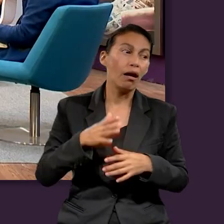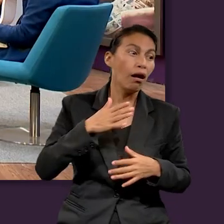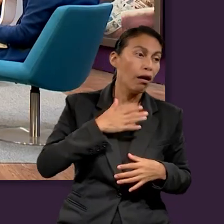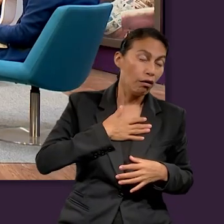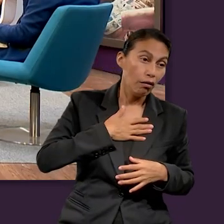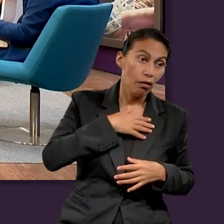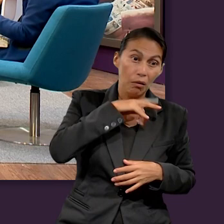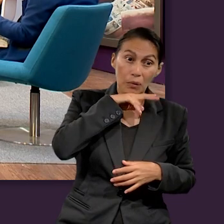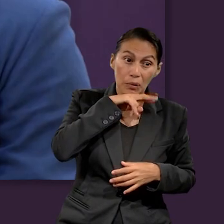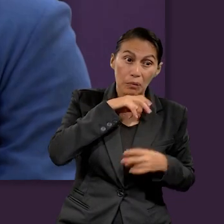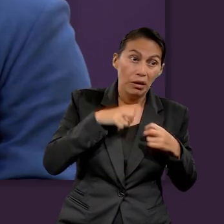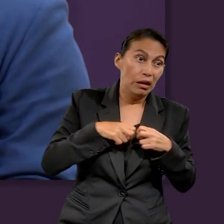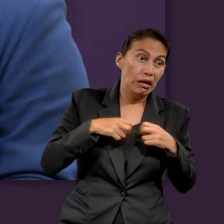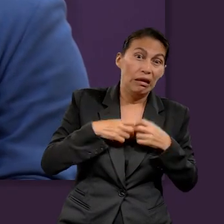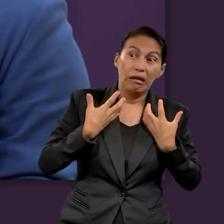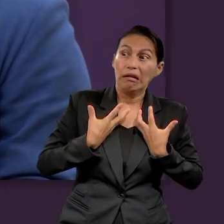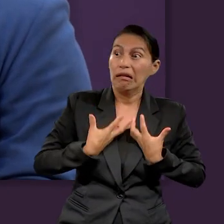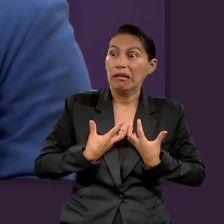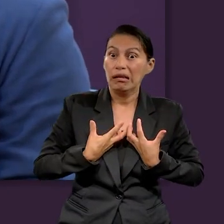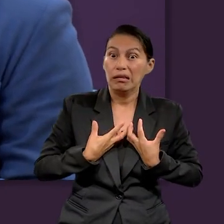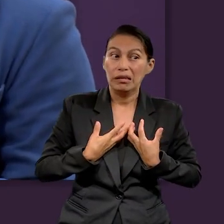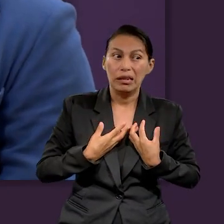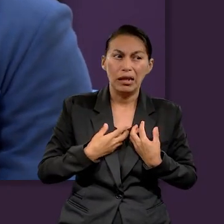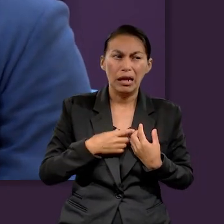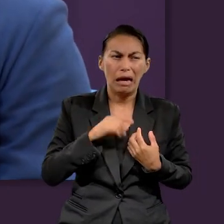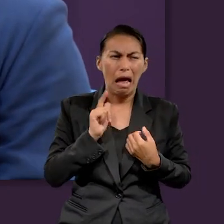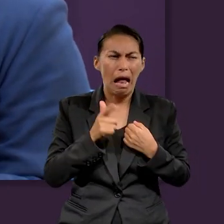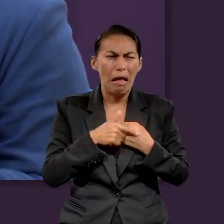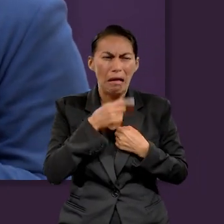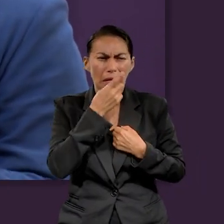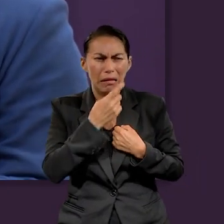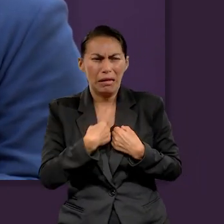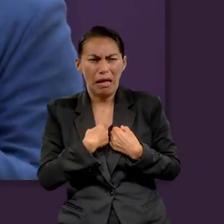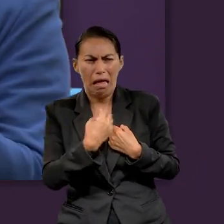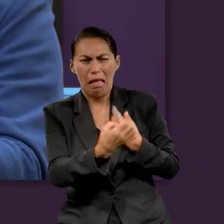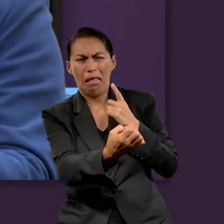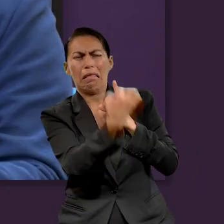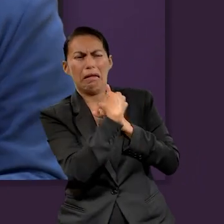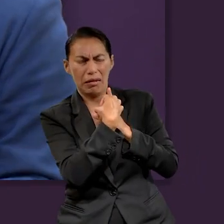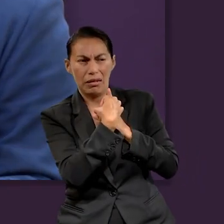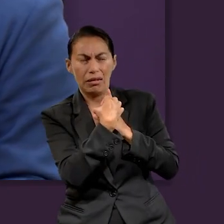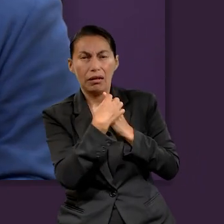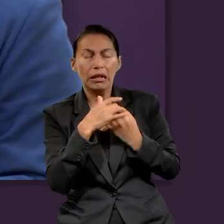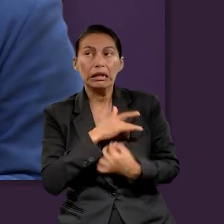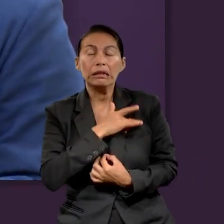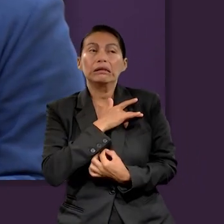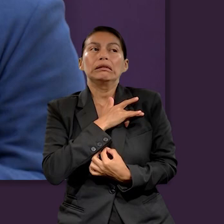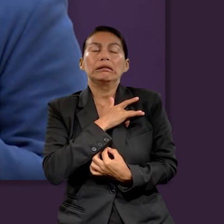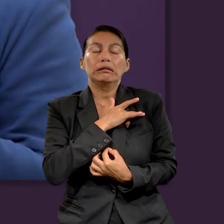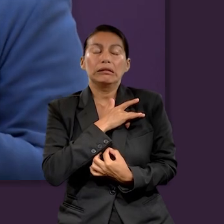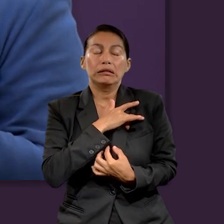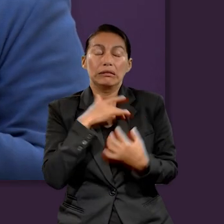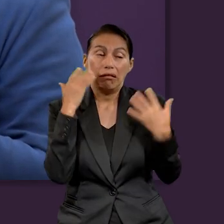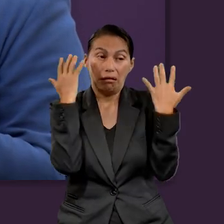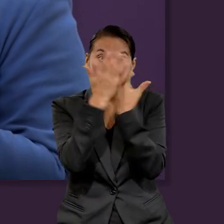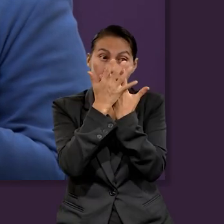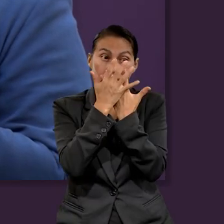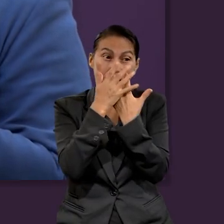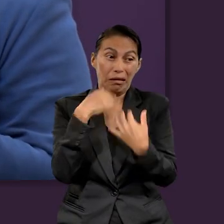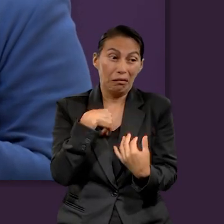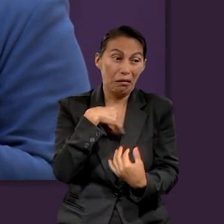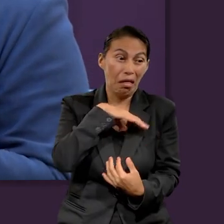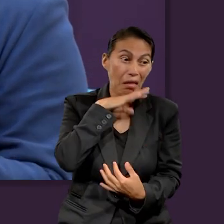Podría decir que me preocupa, nerviosismo, decir, engañado, te engañé. Esa palabra, te engañé.